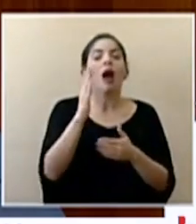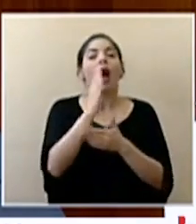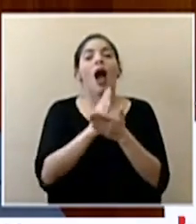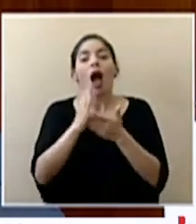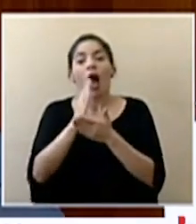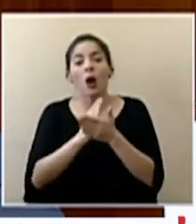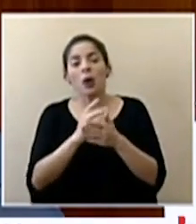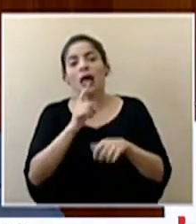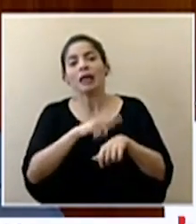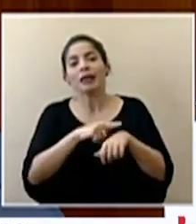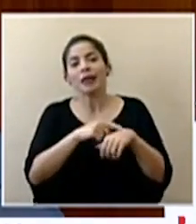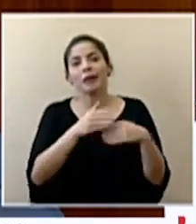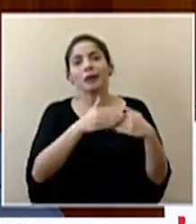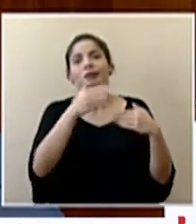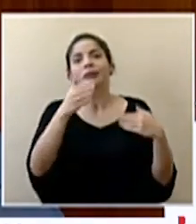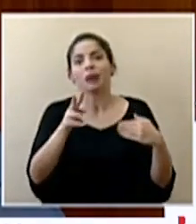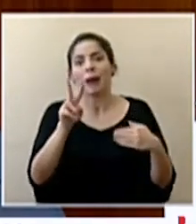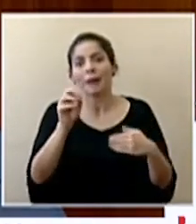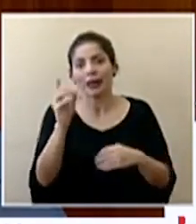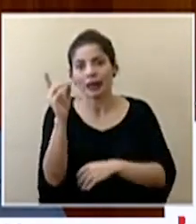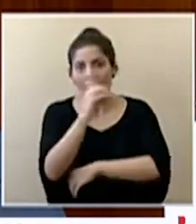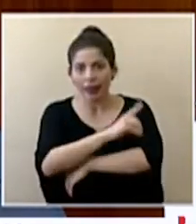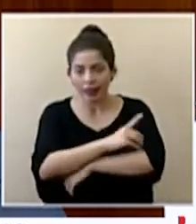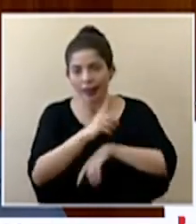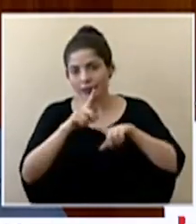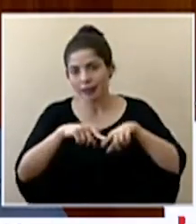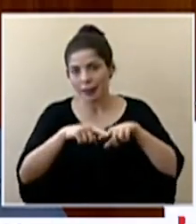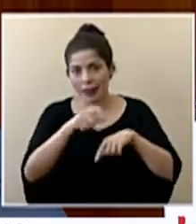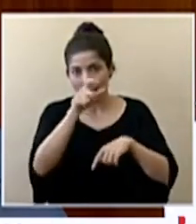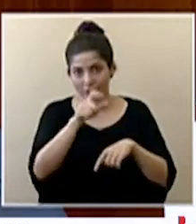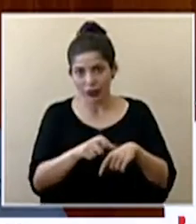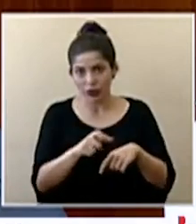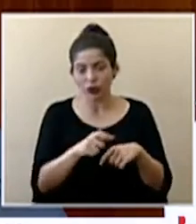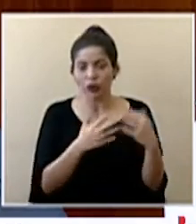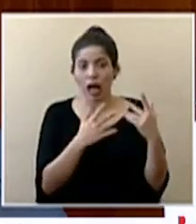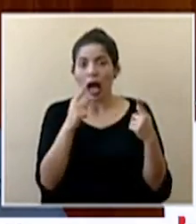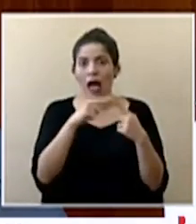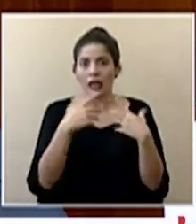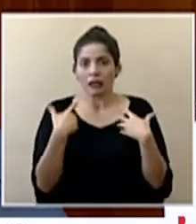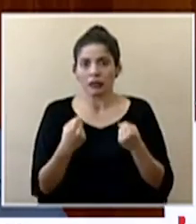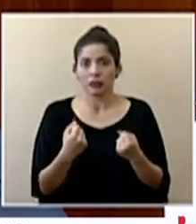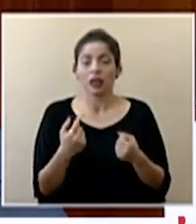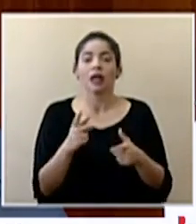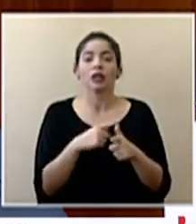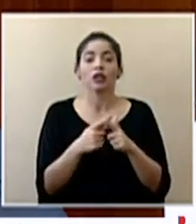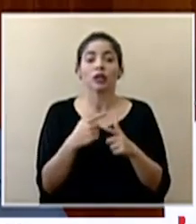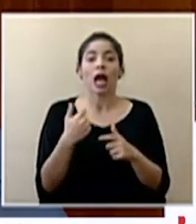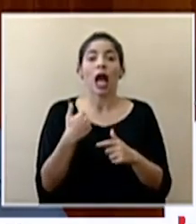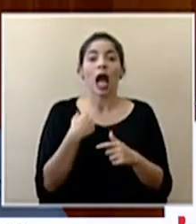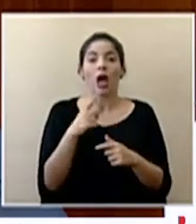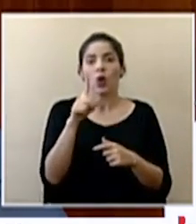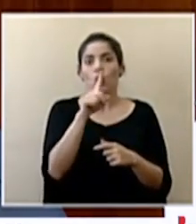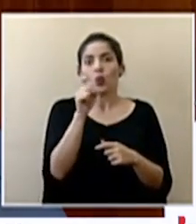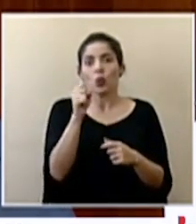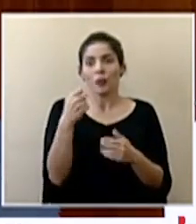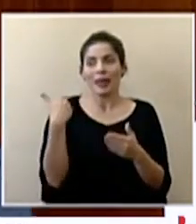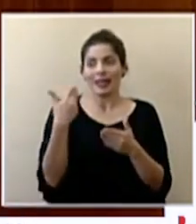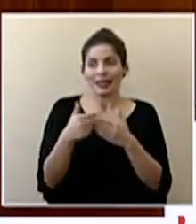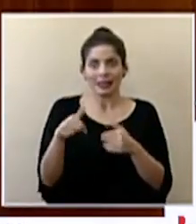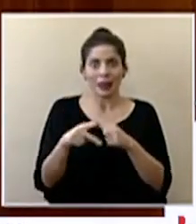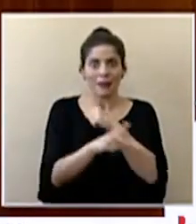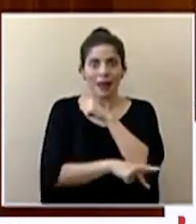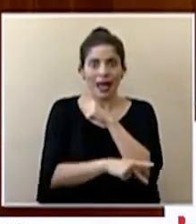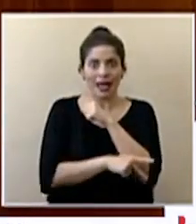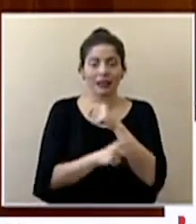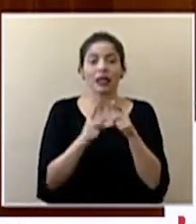prolongado ese tiempo hasta incluso 20 días y lo que tenemos es un mes de estar con casos en nuestro país y la gran mayoría